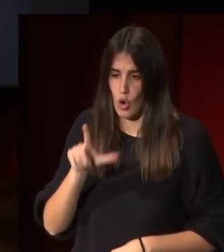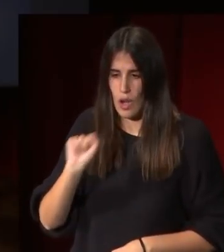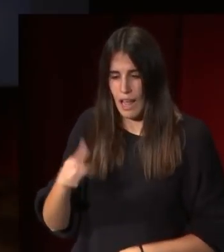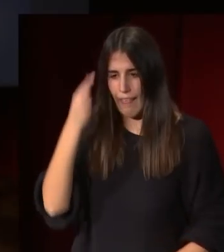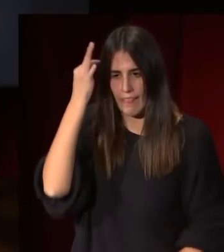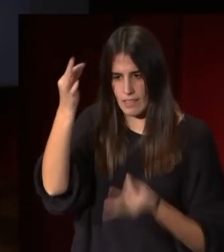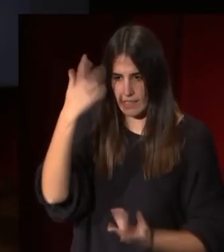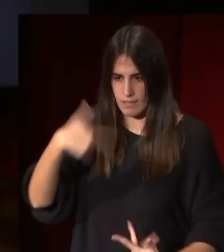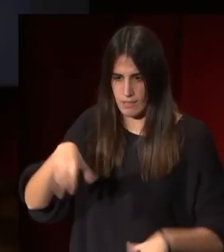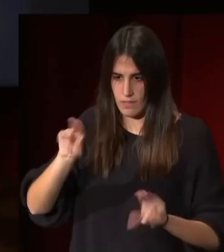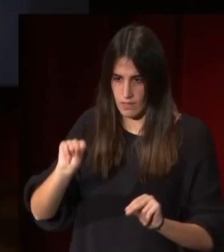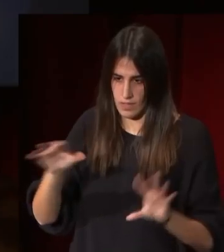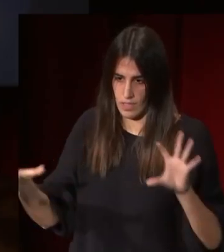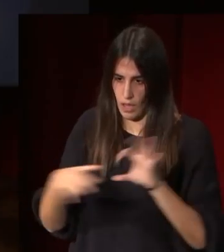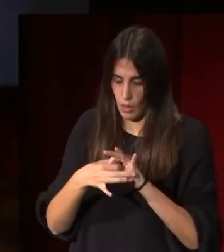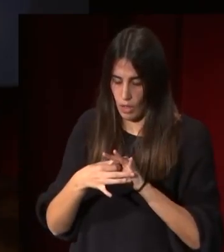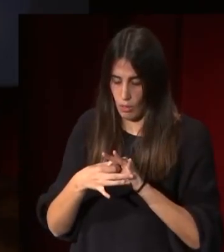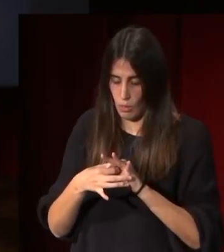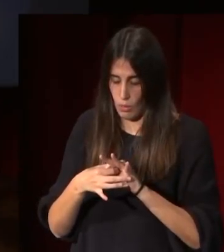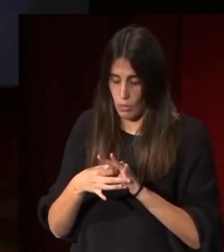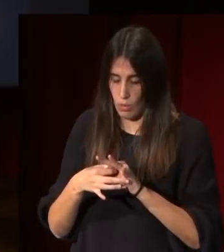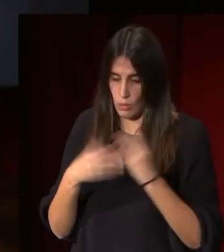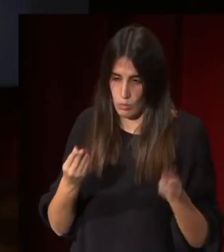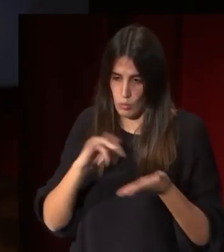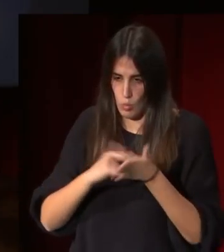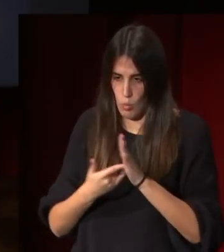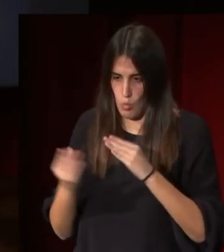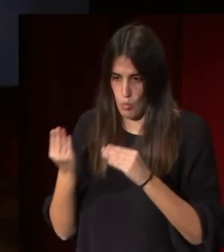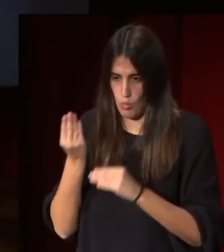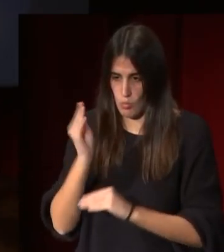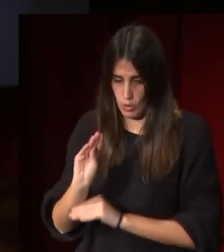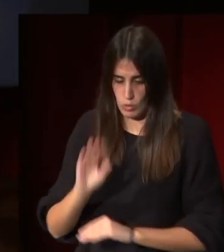detalles de esta de esta obra